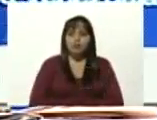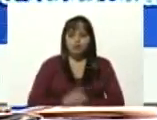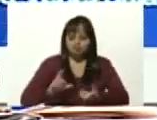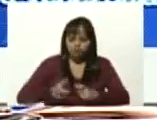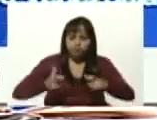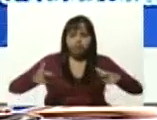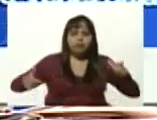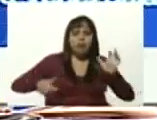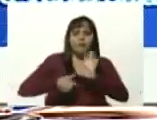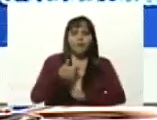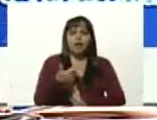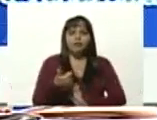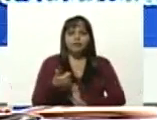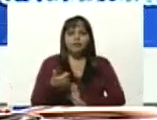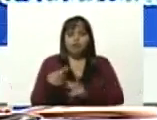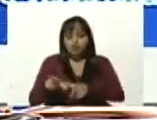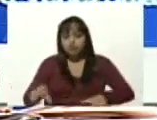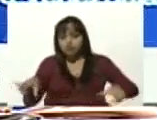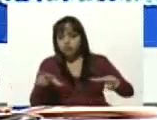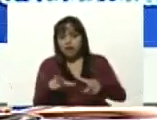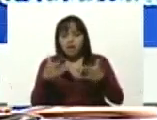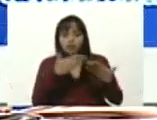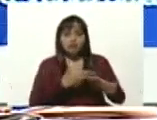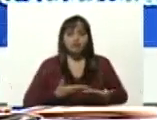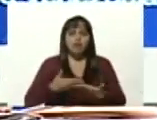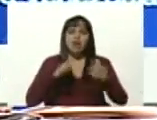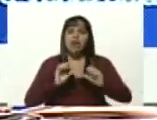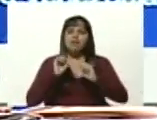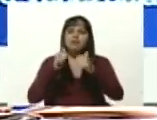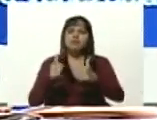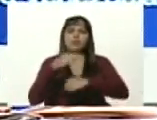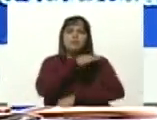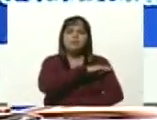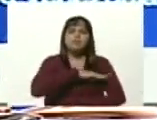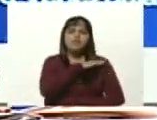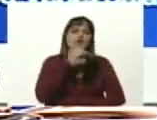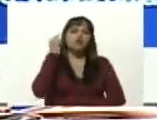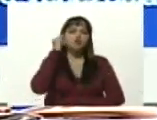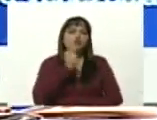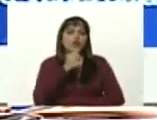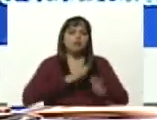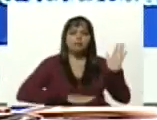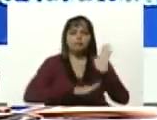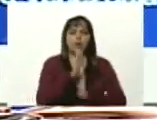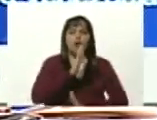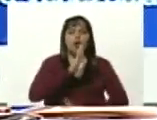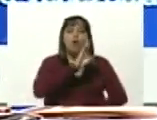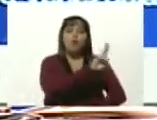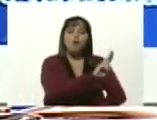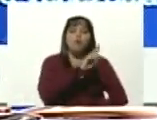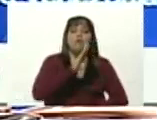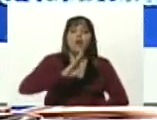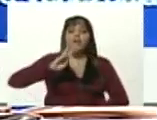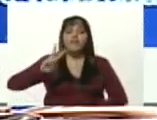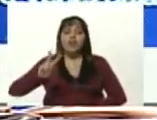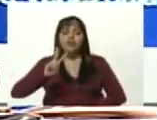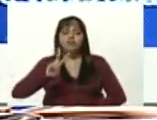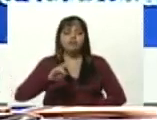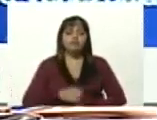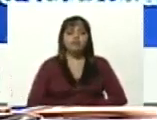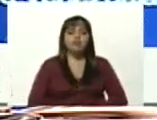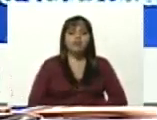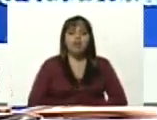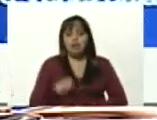campo educativo. Comenzó la misión Sucre conectada muy de cerca con el crecimiento de la Universidad Bolivariana de Venezuela y